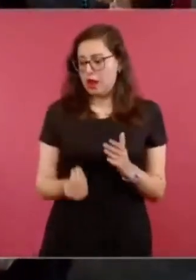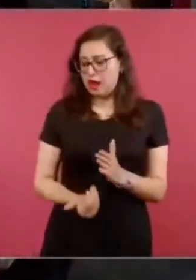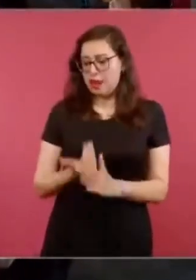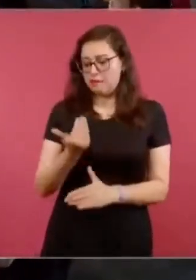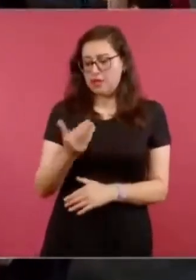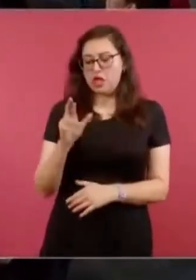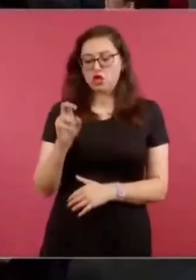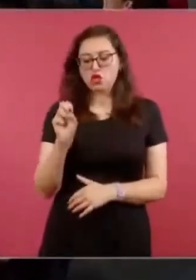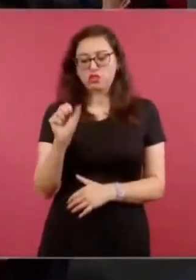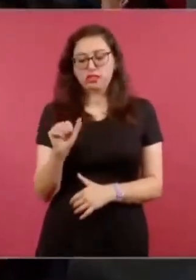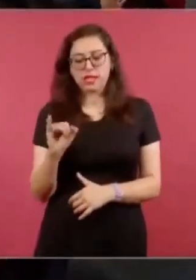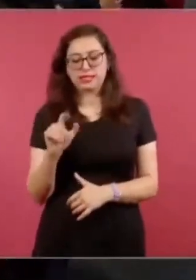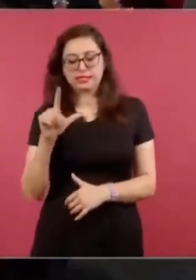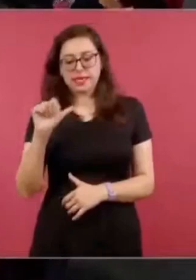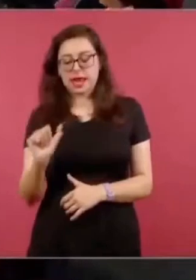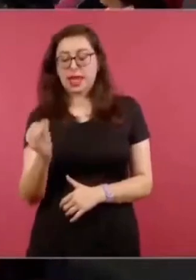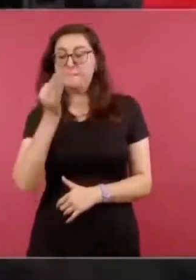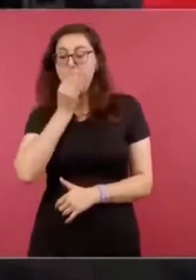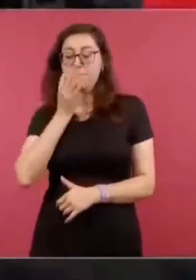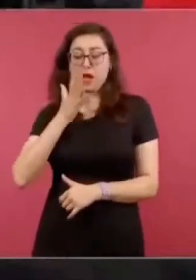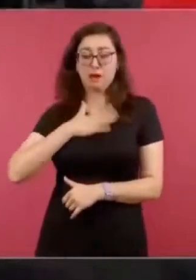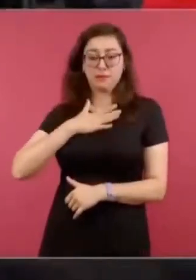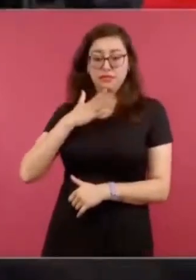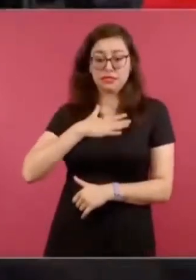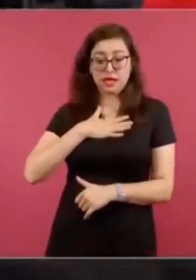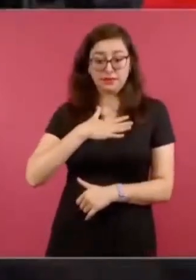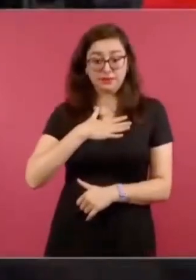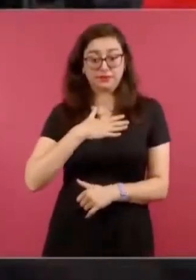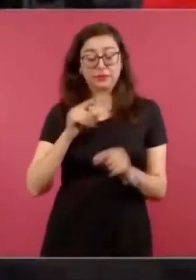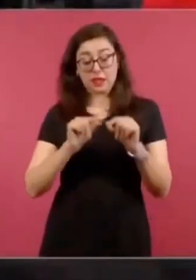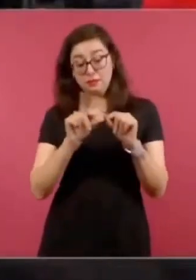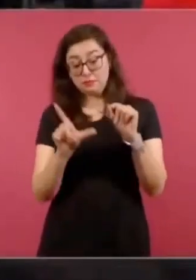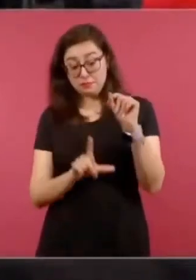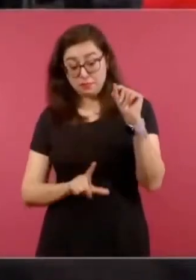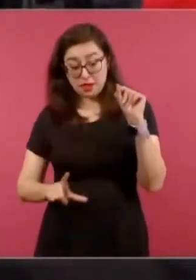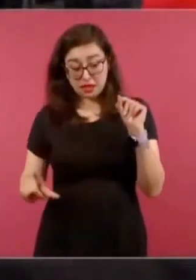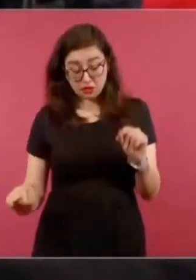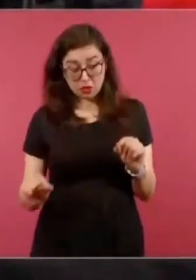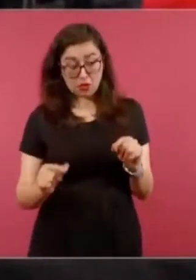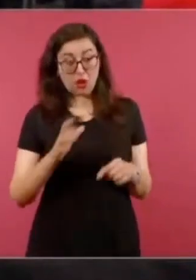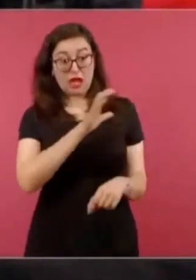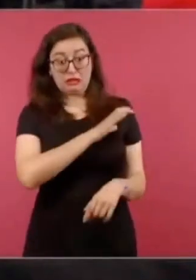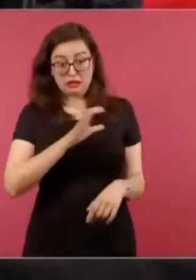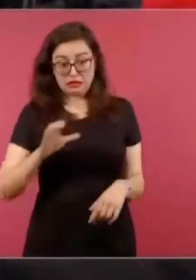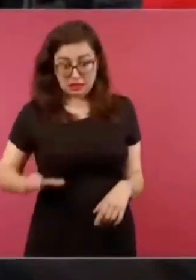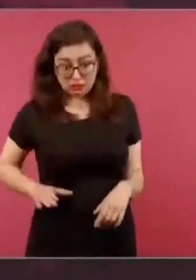candidatos que cuentan con protección,